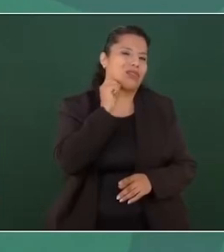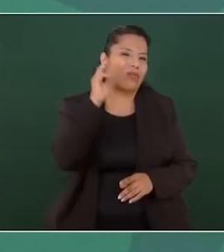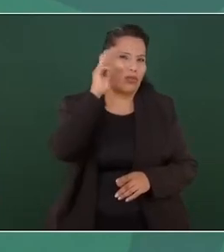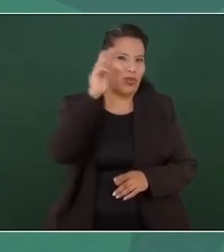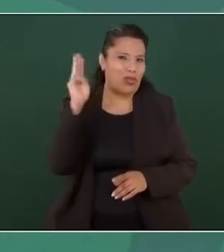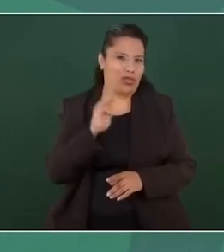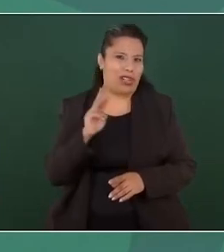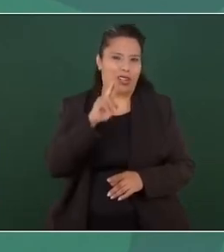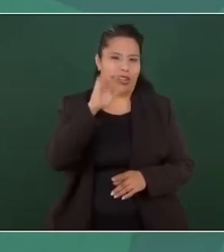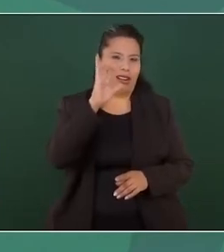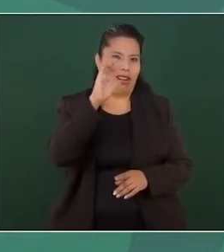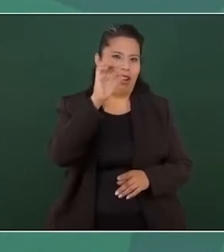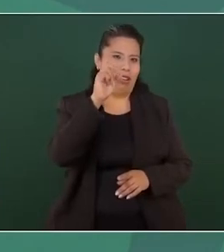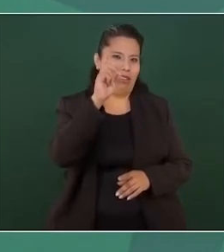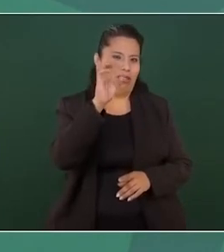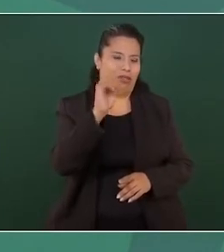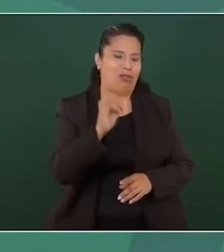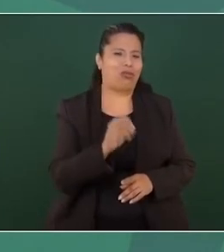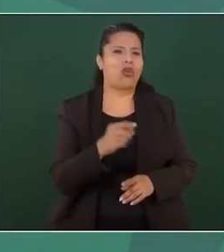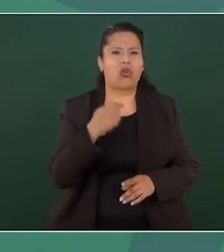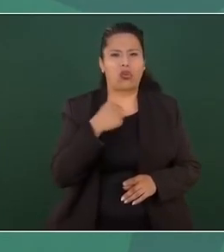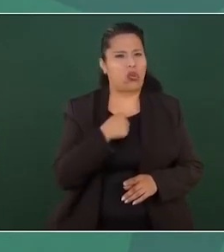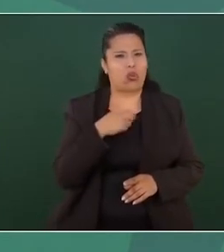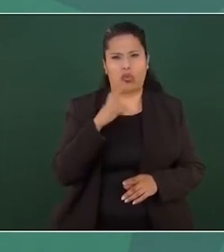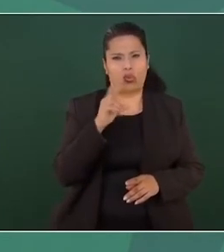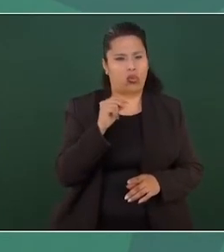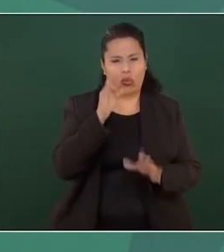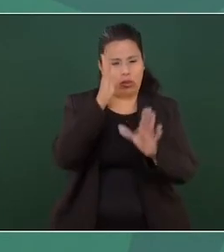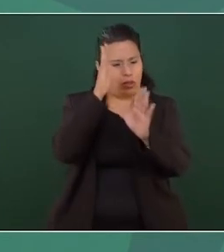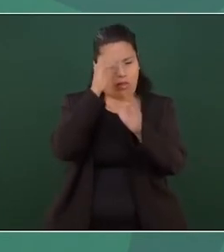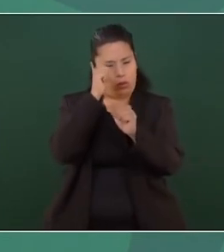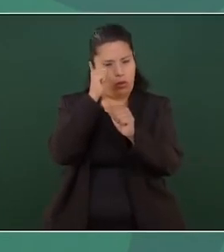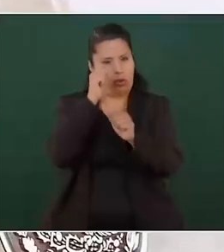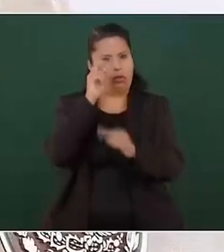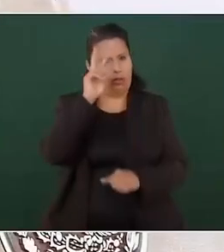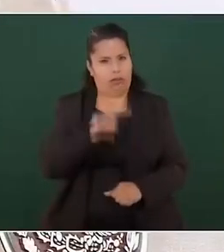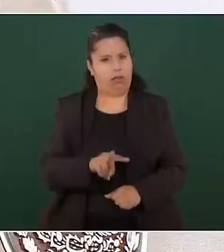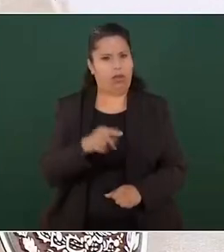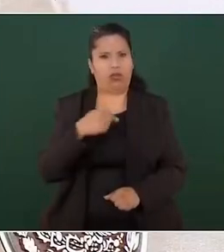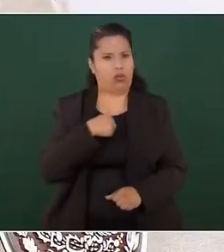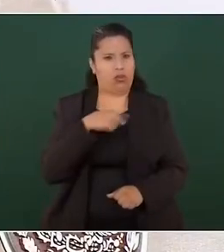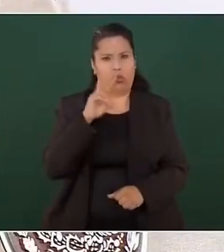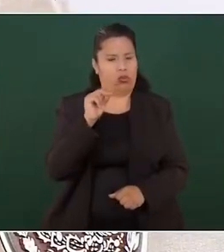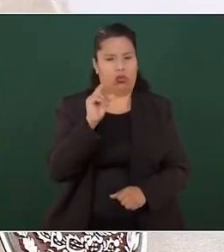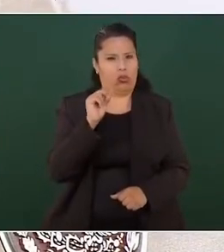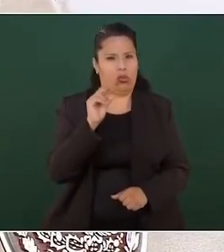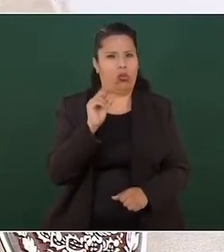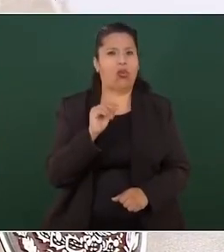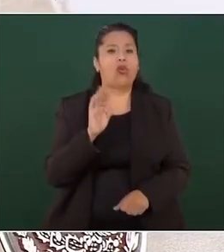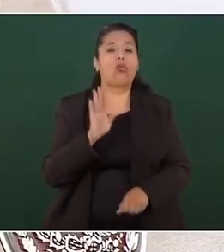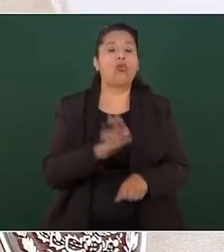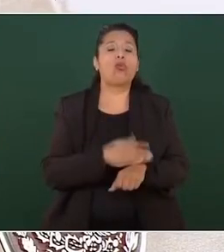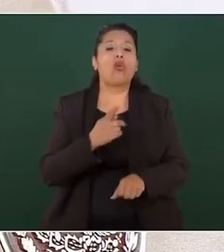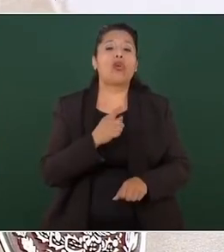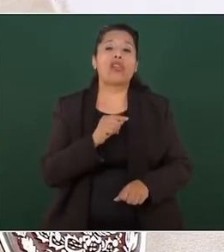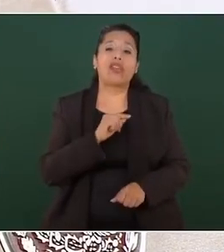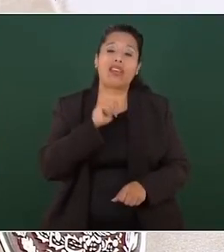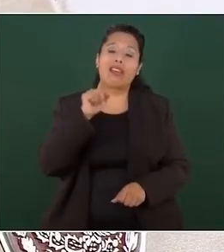No estoy de acuerdo, desde luego, con su postura, porque está avarando